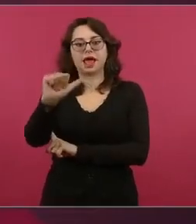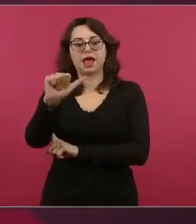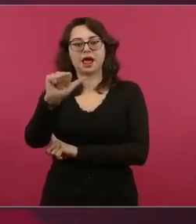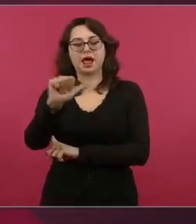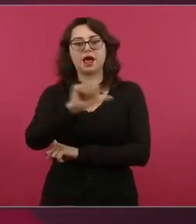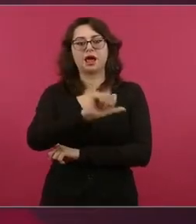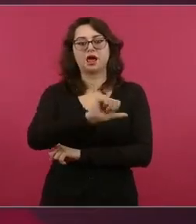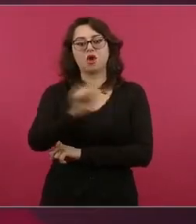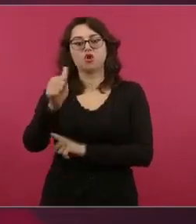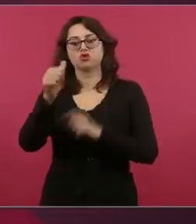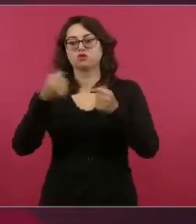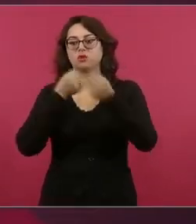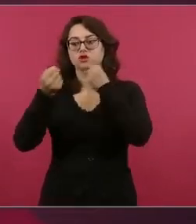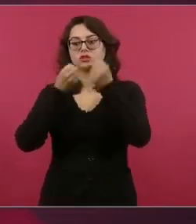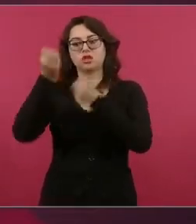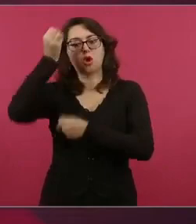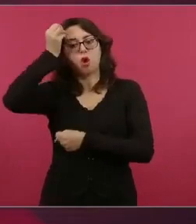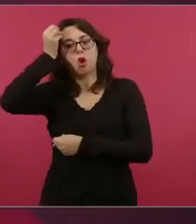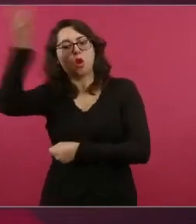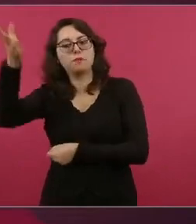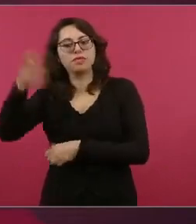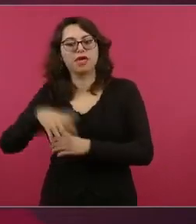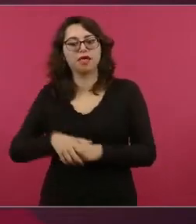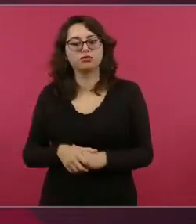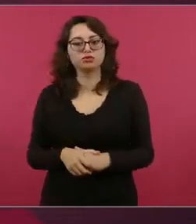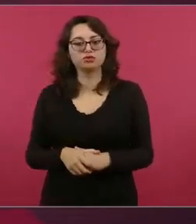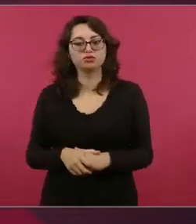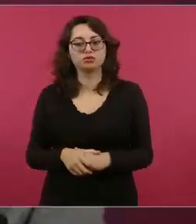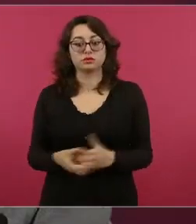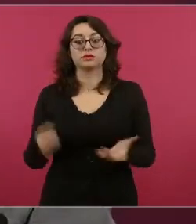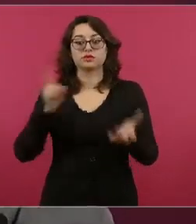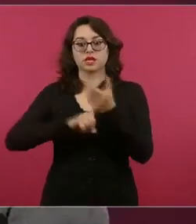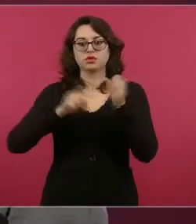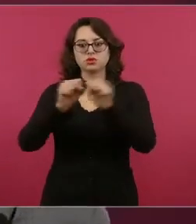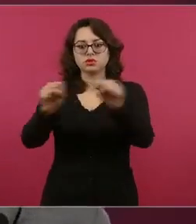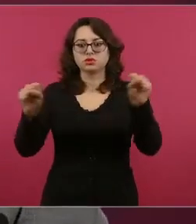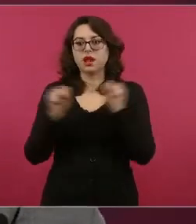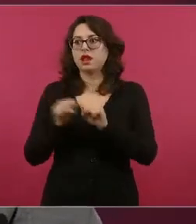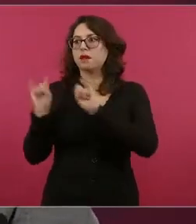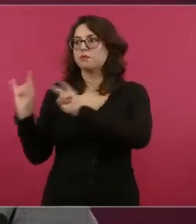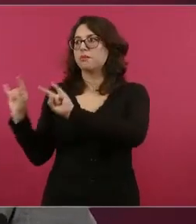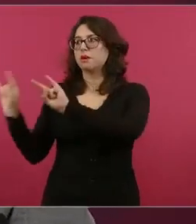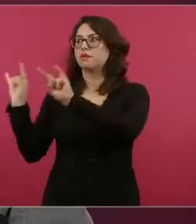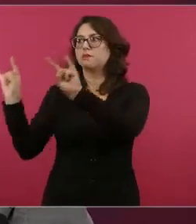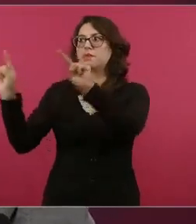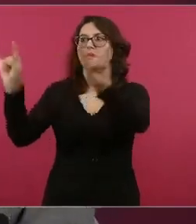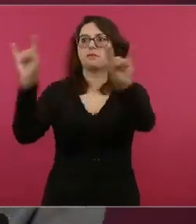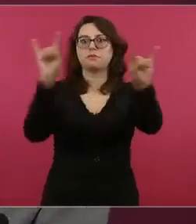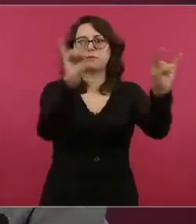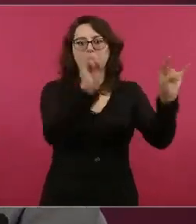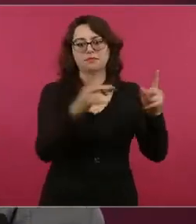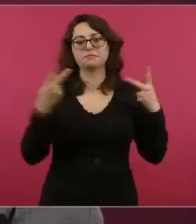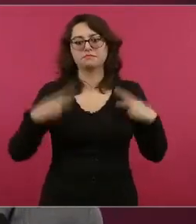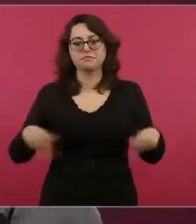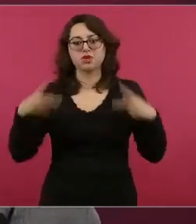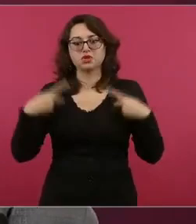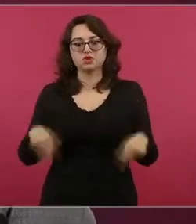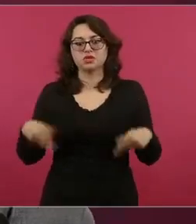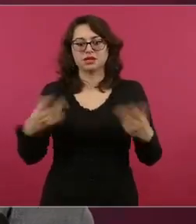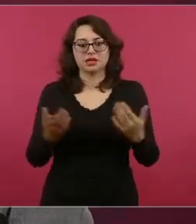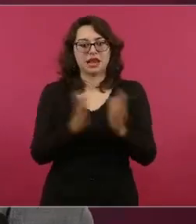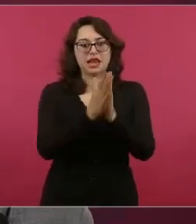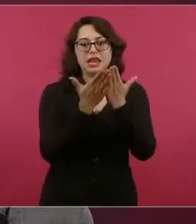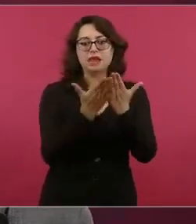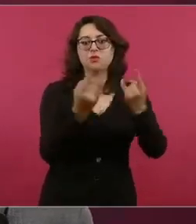pues están los revolucionarios y también los olvidados.